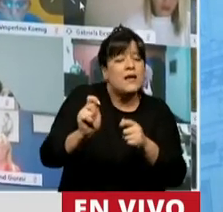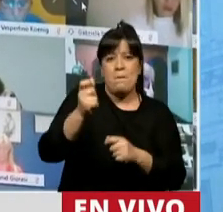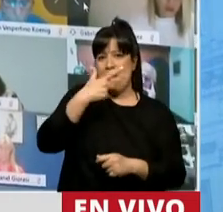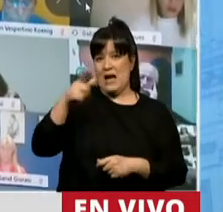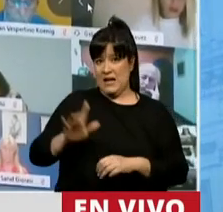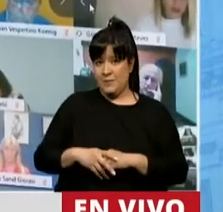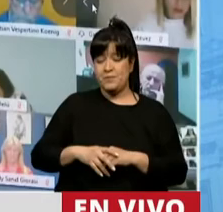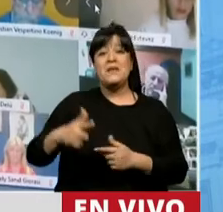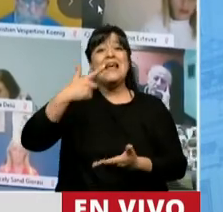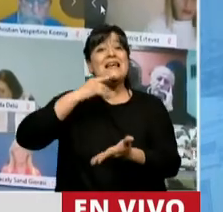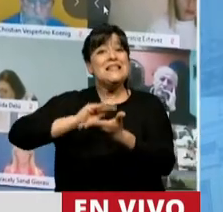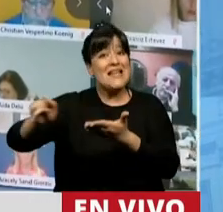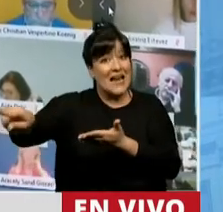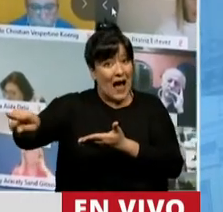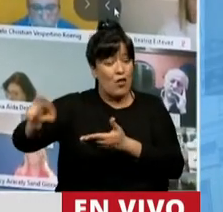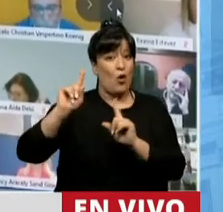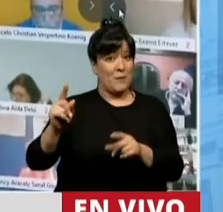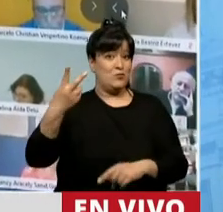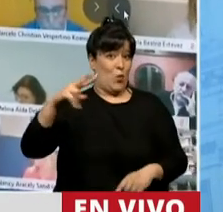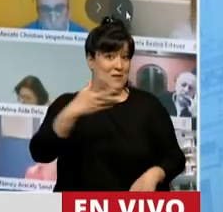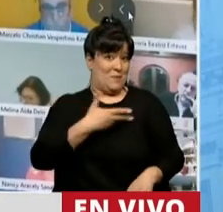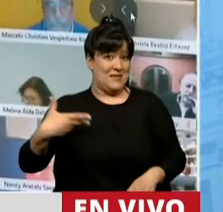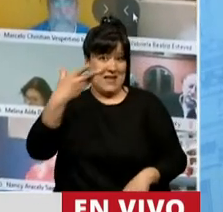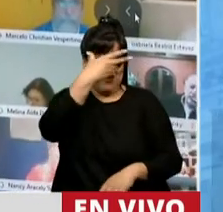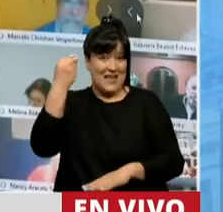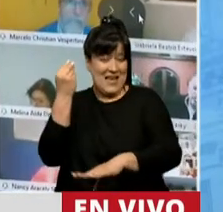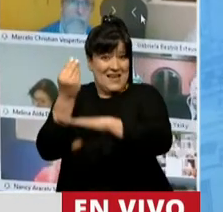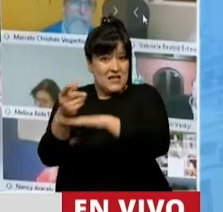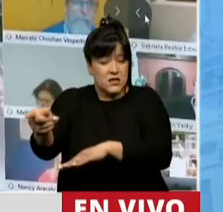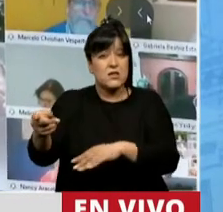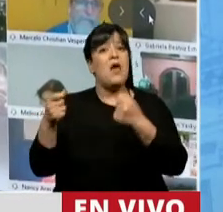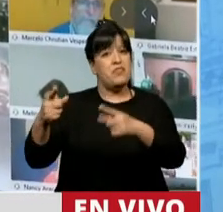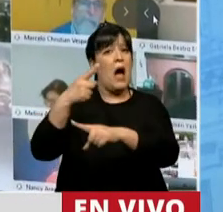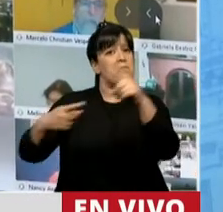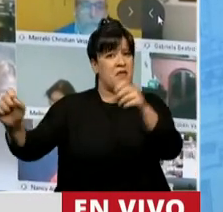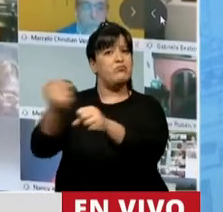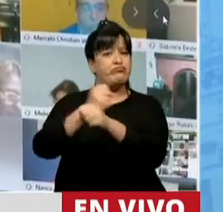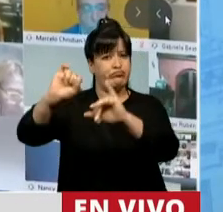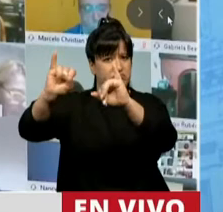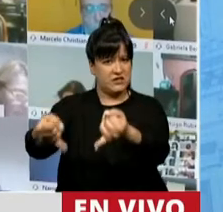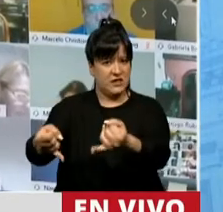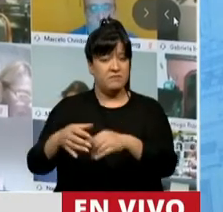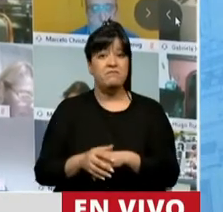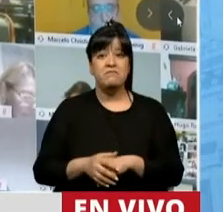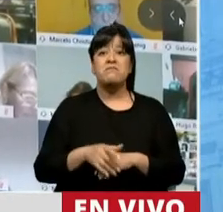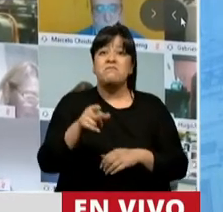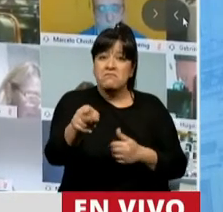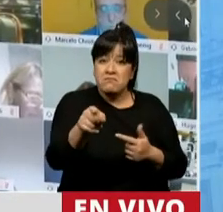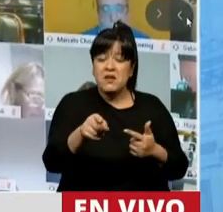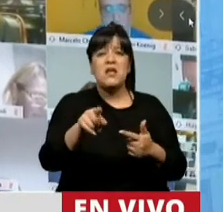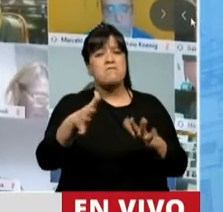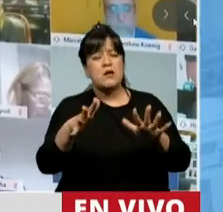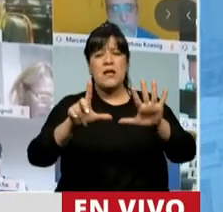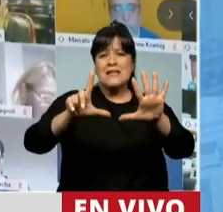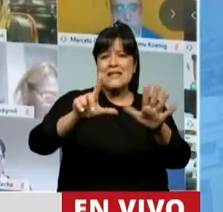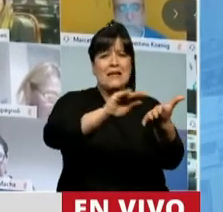El Senado de la doctora Cristina de Kirchner es el que le dio la media sanción y alrededor de siete